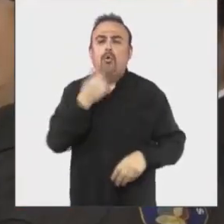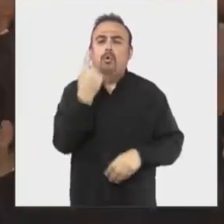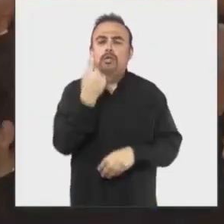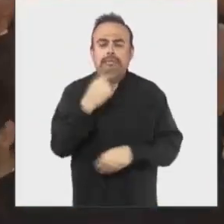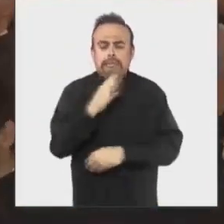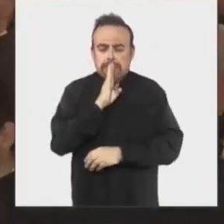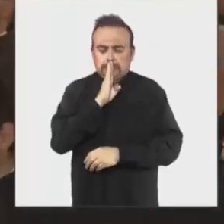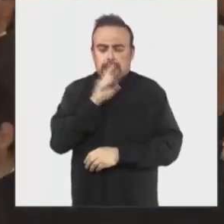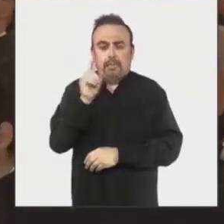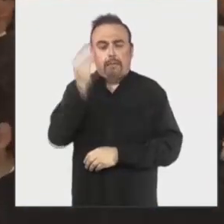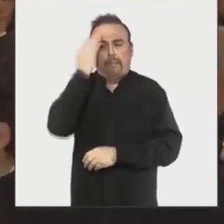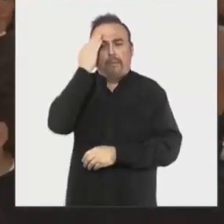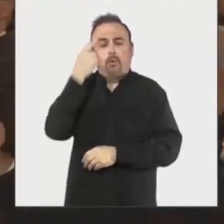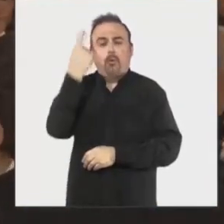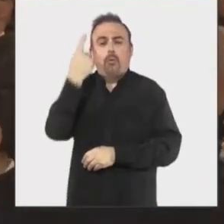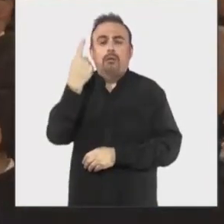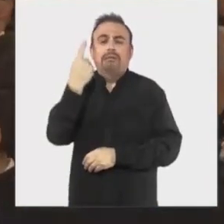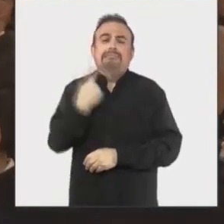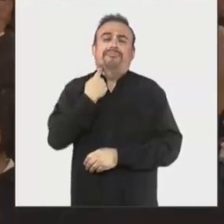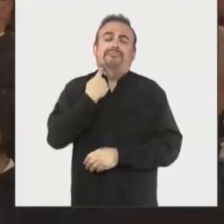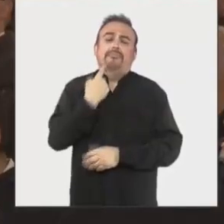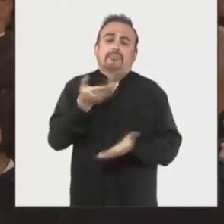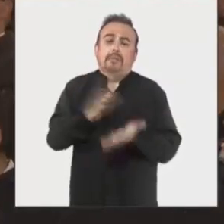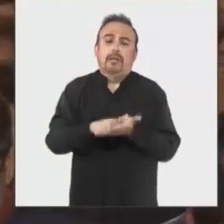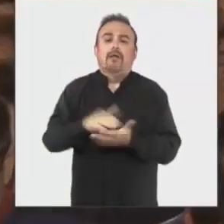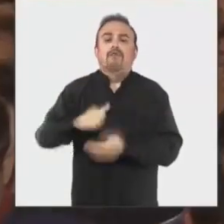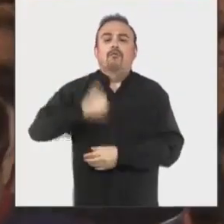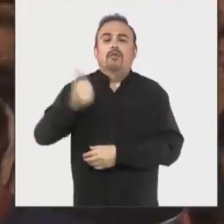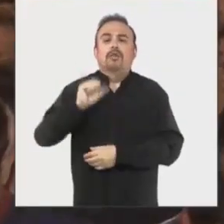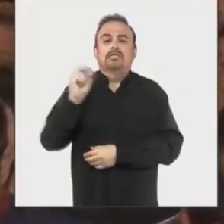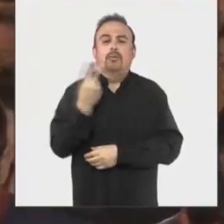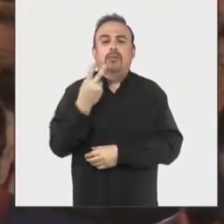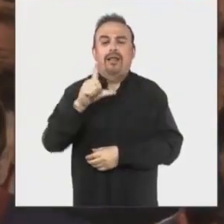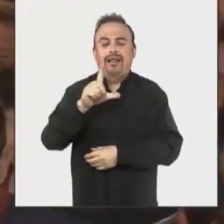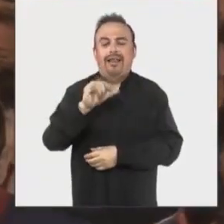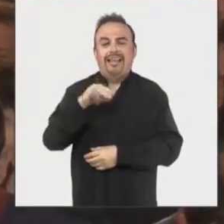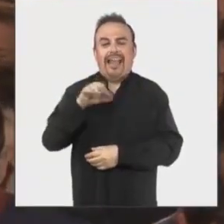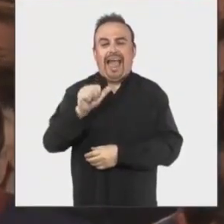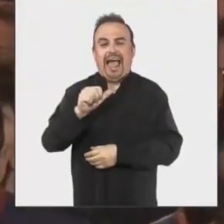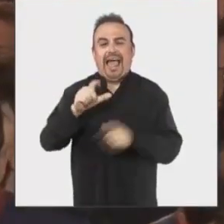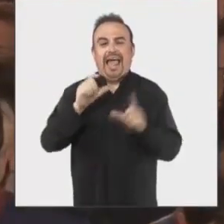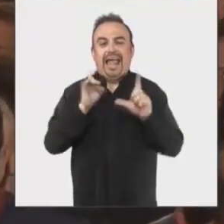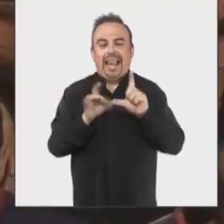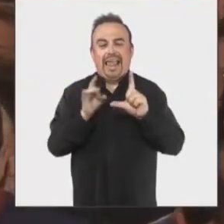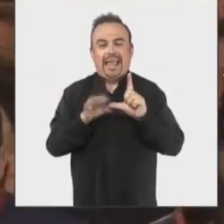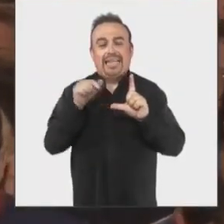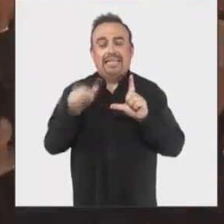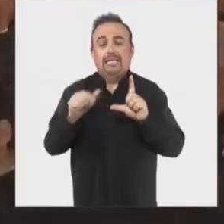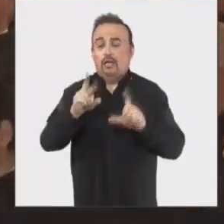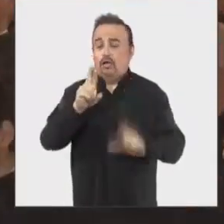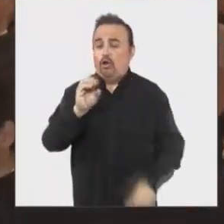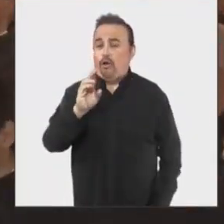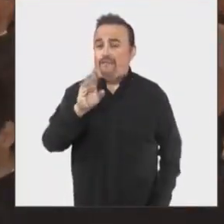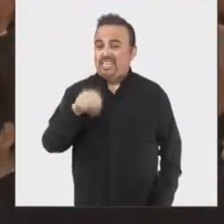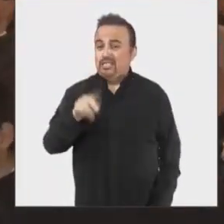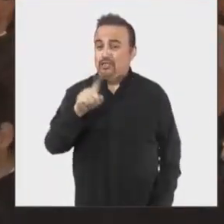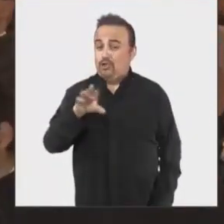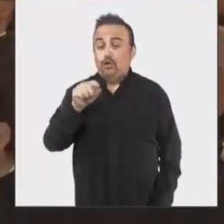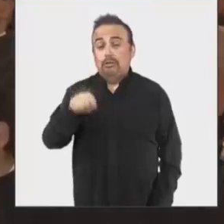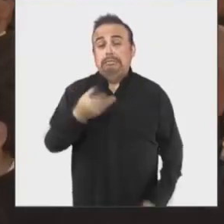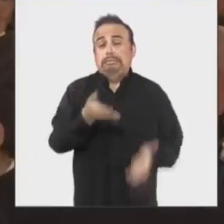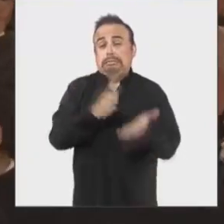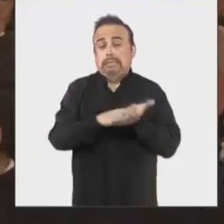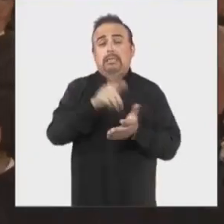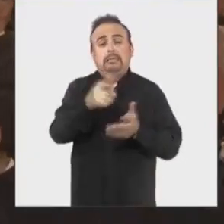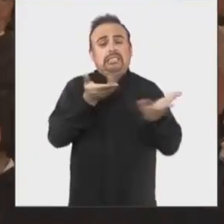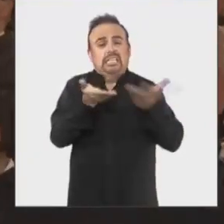del nuevo mártir institucional, el voluntario de la segunda compañía de Linares, Robinson Altamirano Vargas, quien perdió la vida